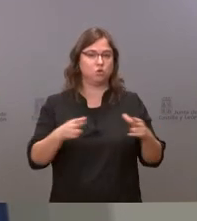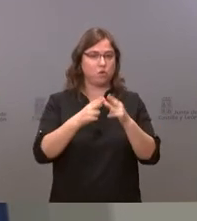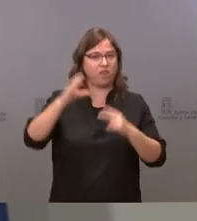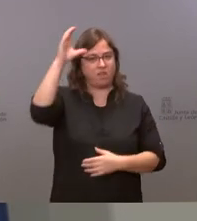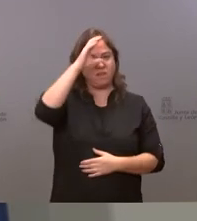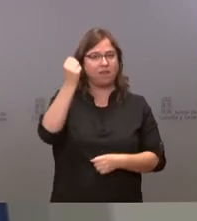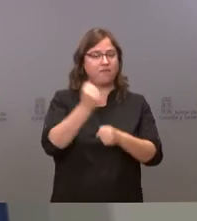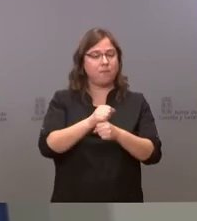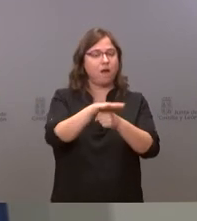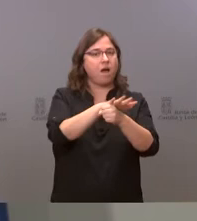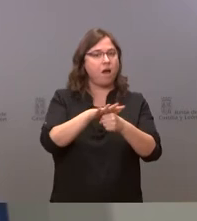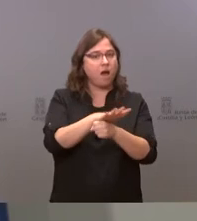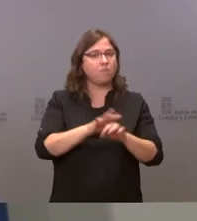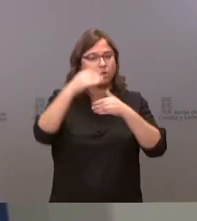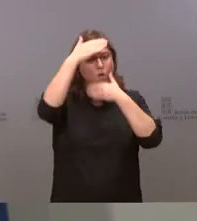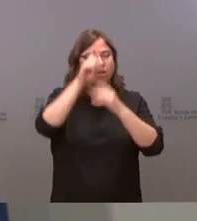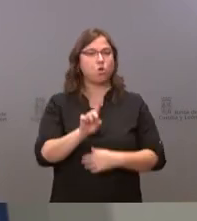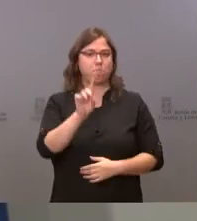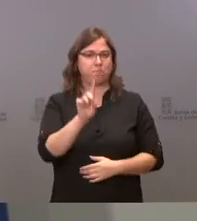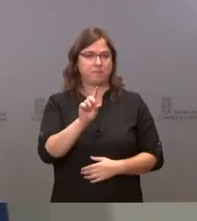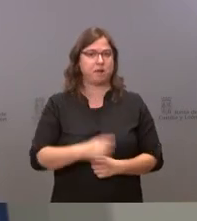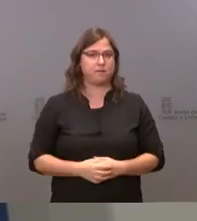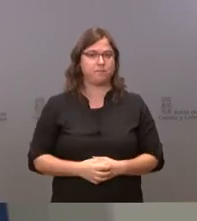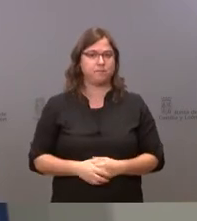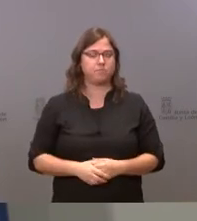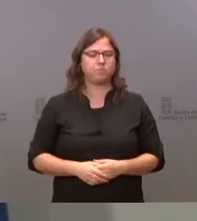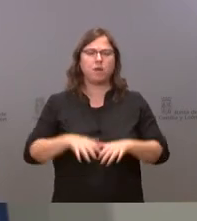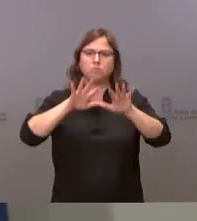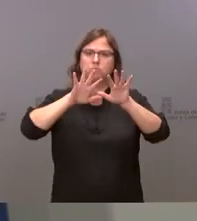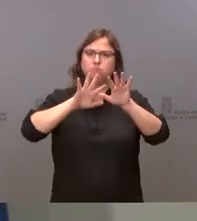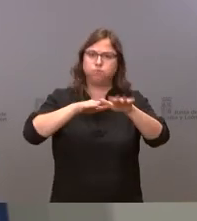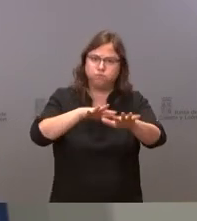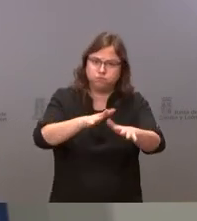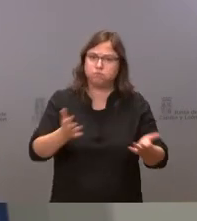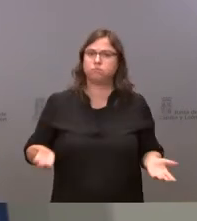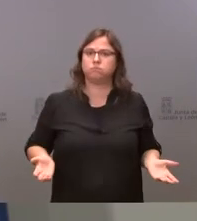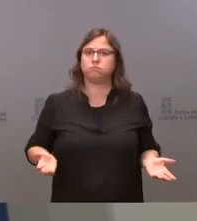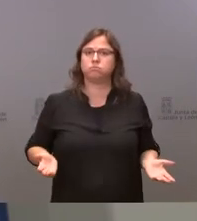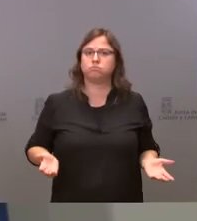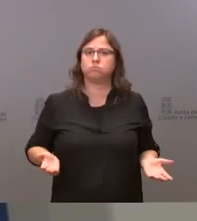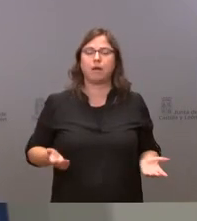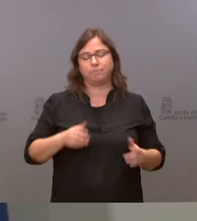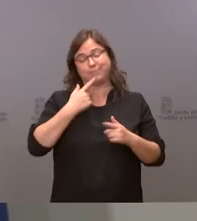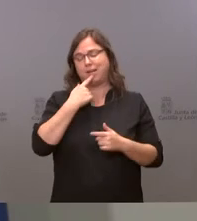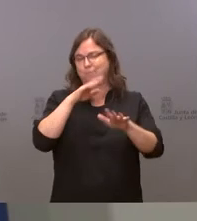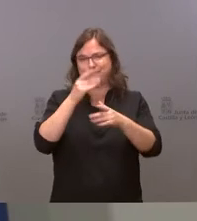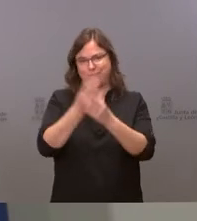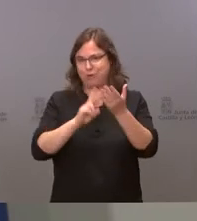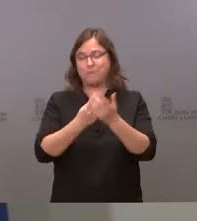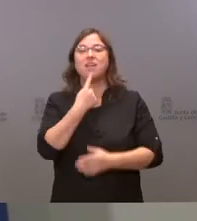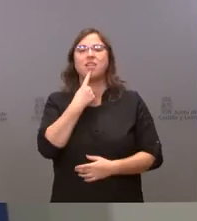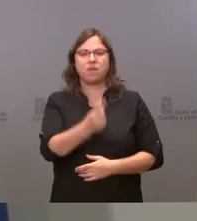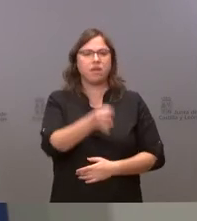trabajan en el ámbito de la atención primaria se han manifestado favorablemente a la estrategia sindicato de